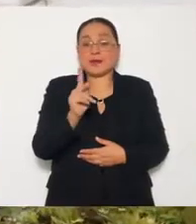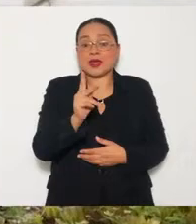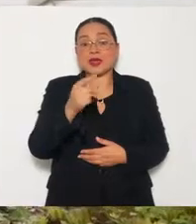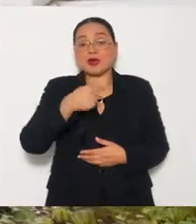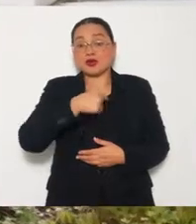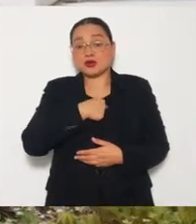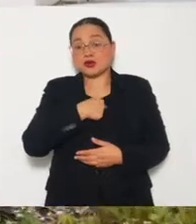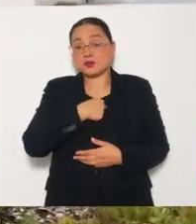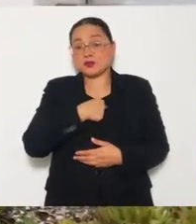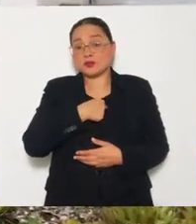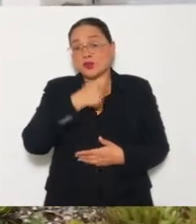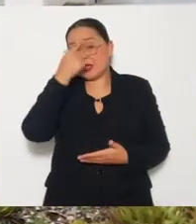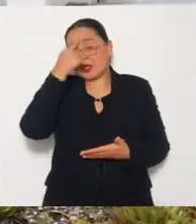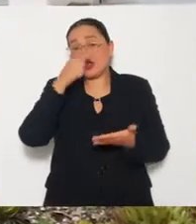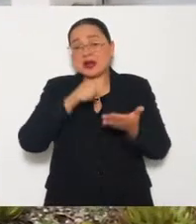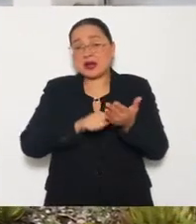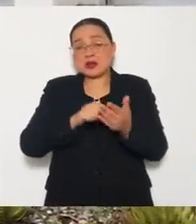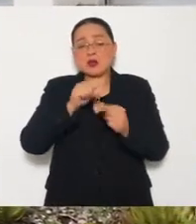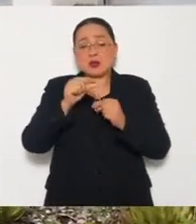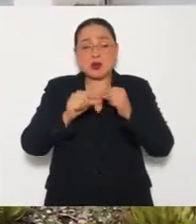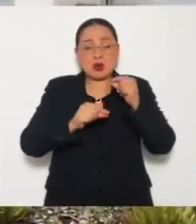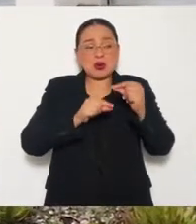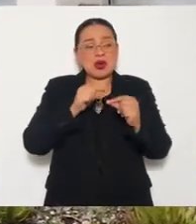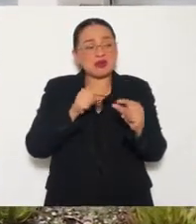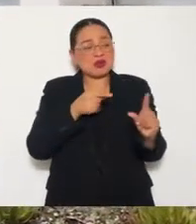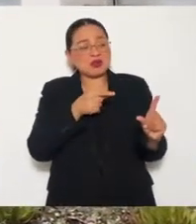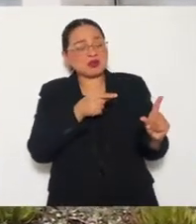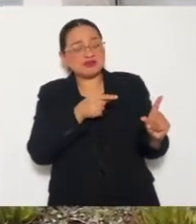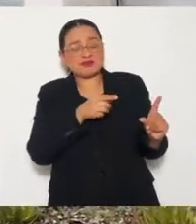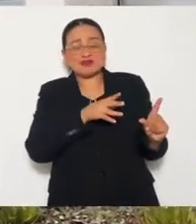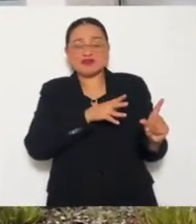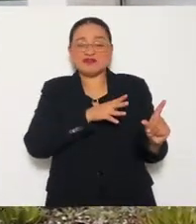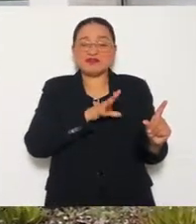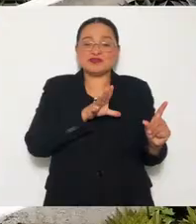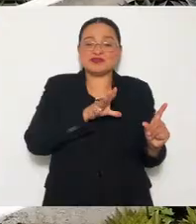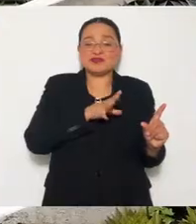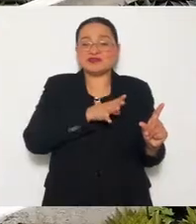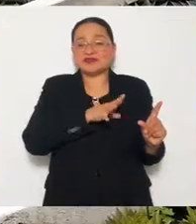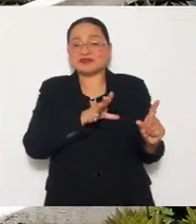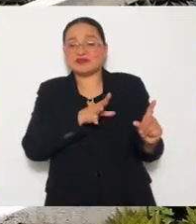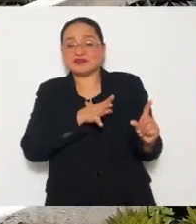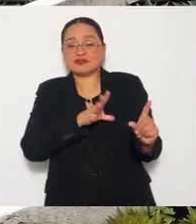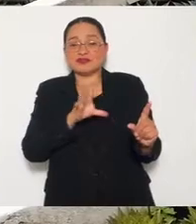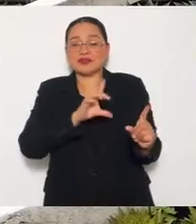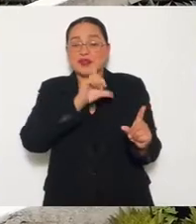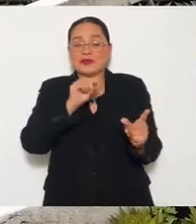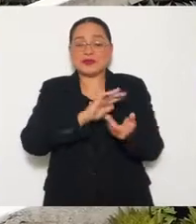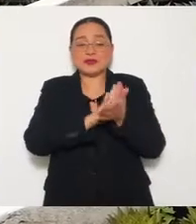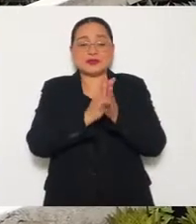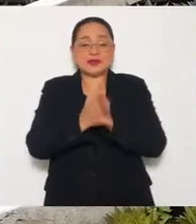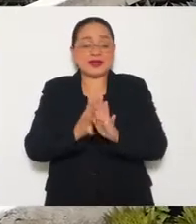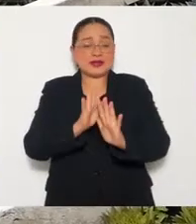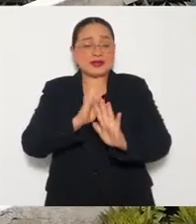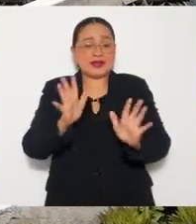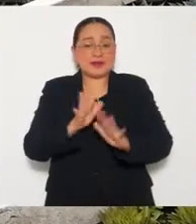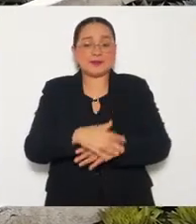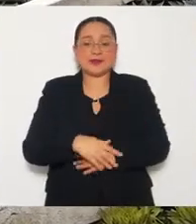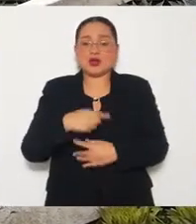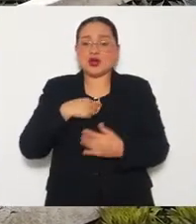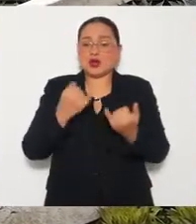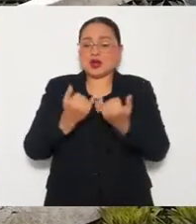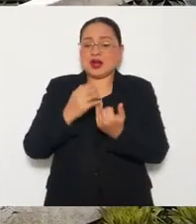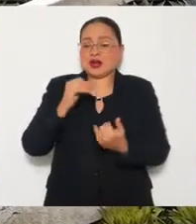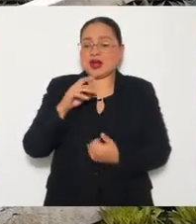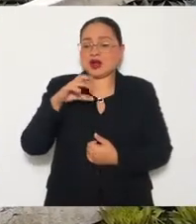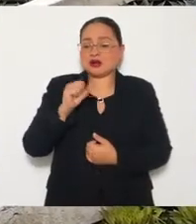yo creo que se me fue saliendo despacito, muy despacito, como diría Pedro Infante, el PAN del corazón. Y me quiero morir